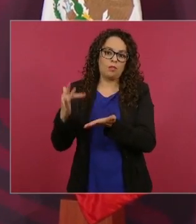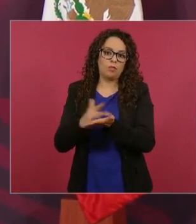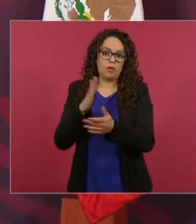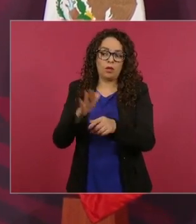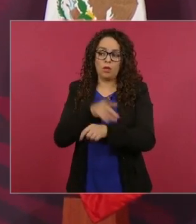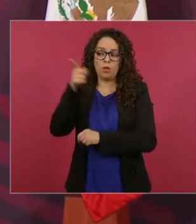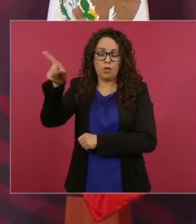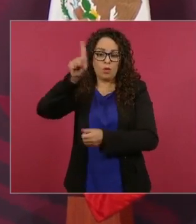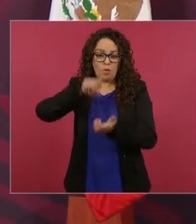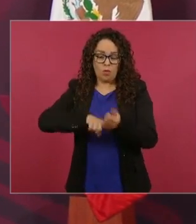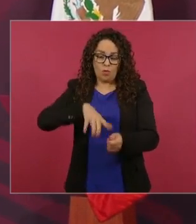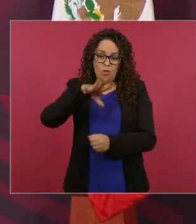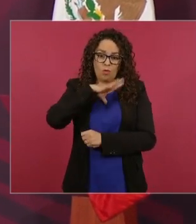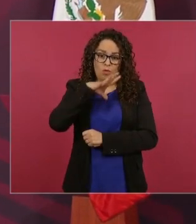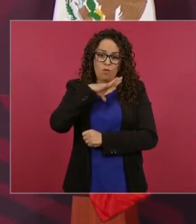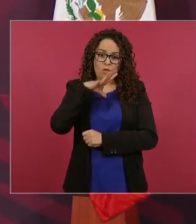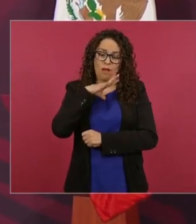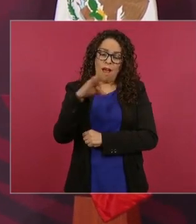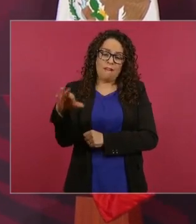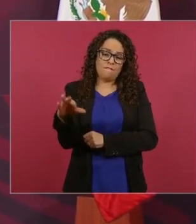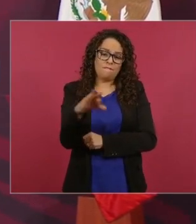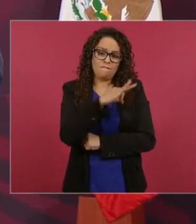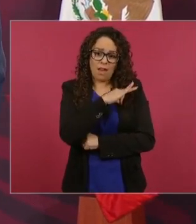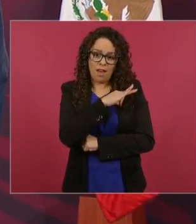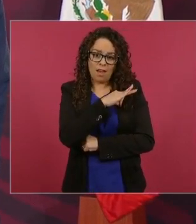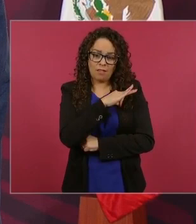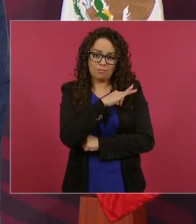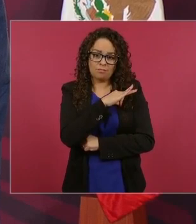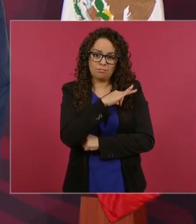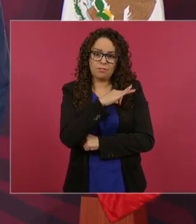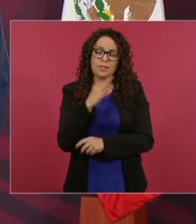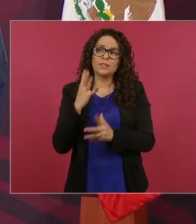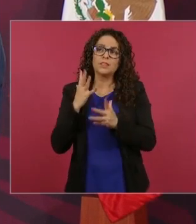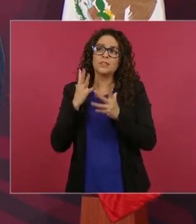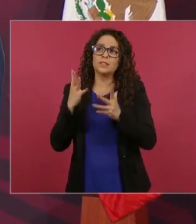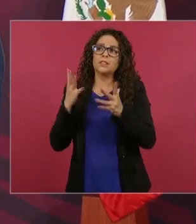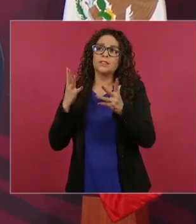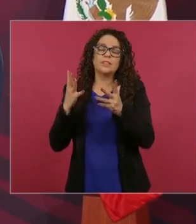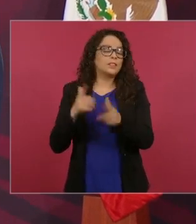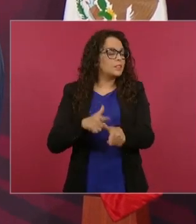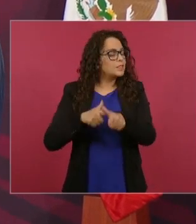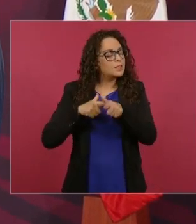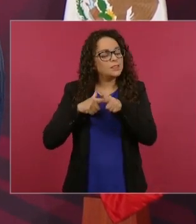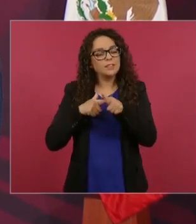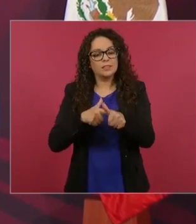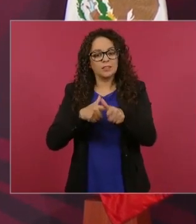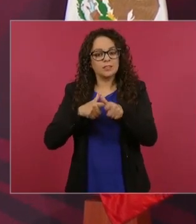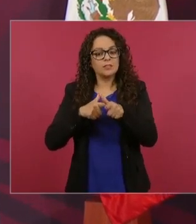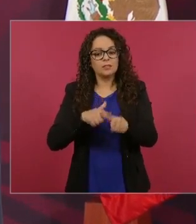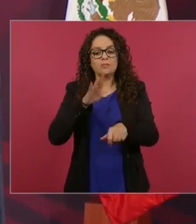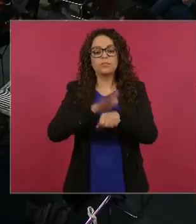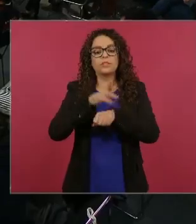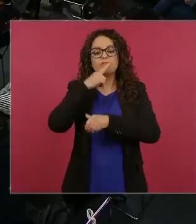esperanza es una fuerza muy poderosa y hay